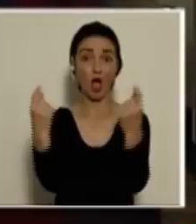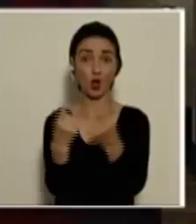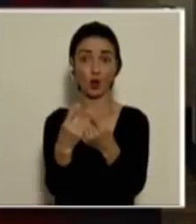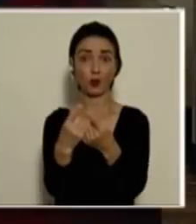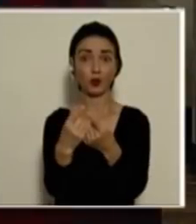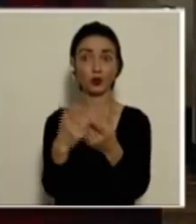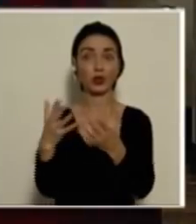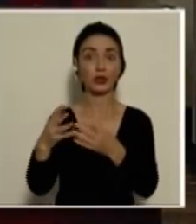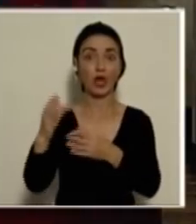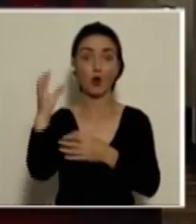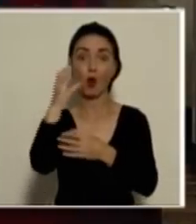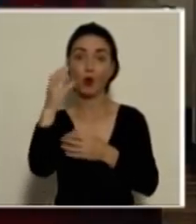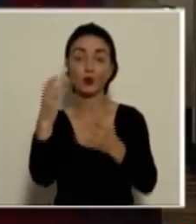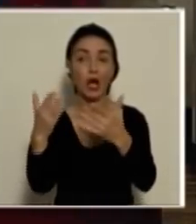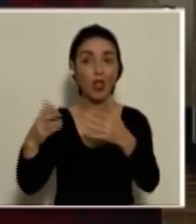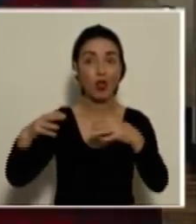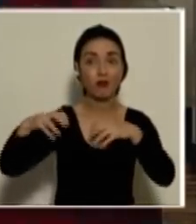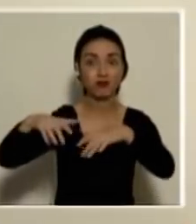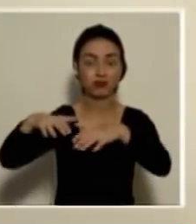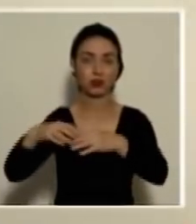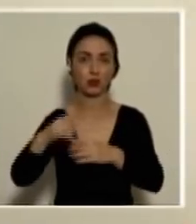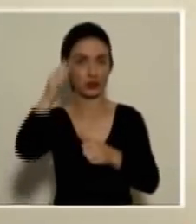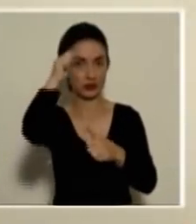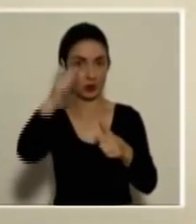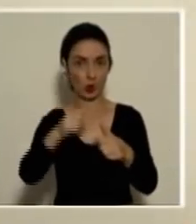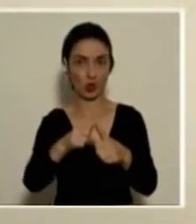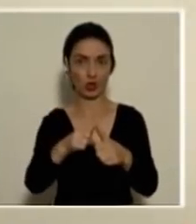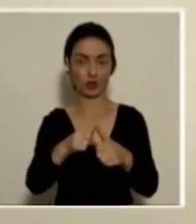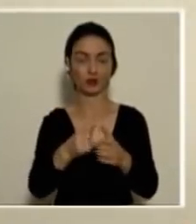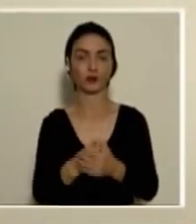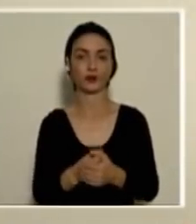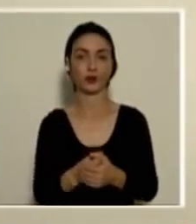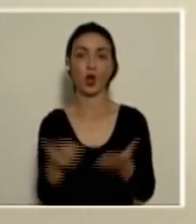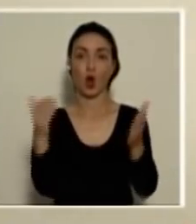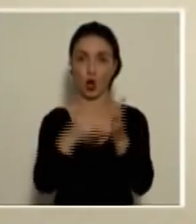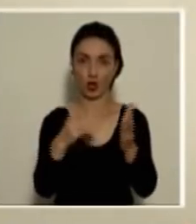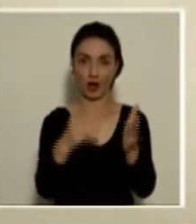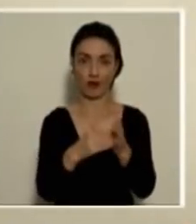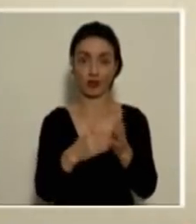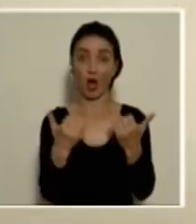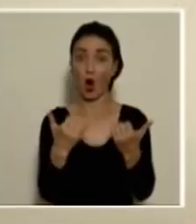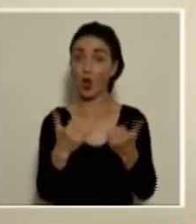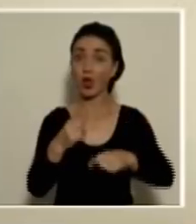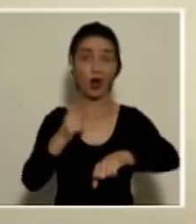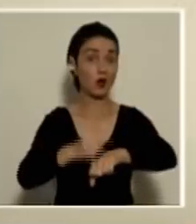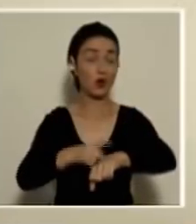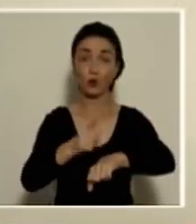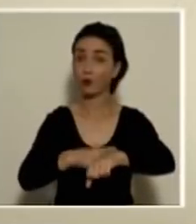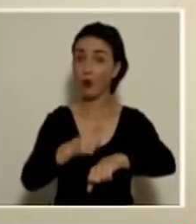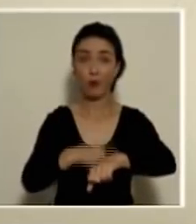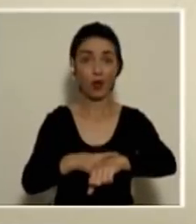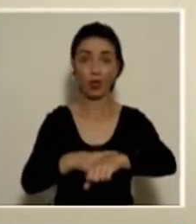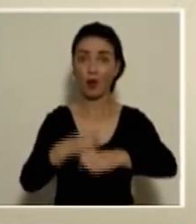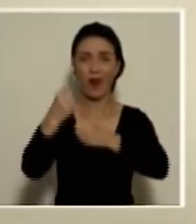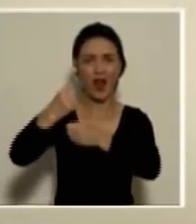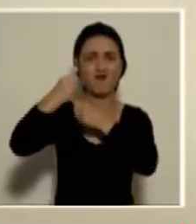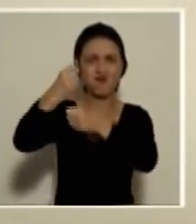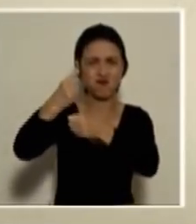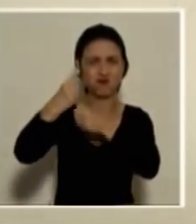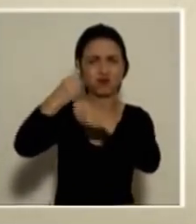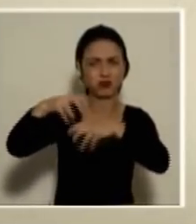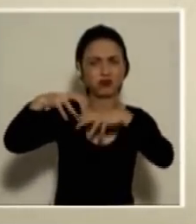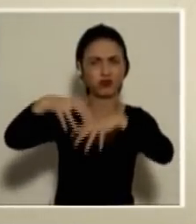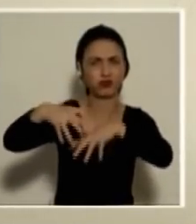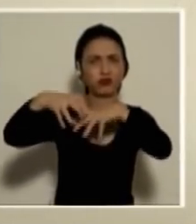incitando a otros. Bueno, reitero también el llamado. no es un momento para hacer manifestaciones